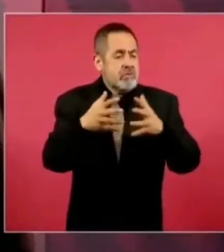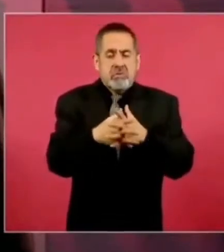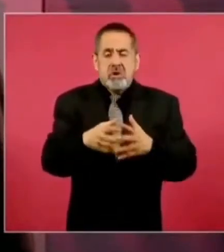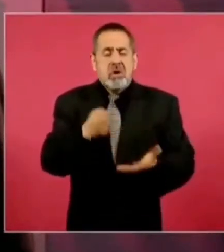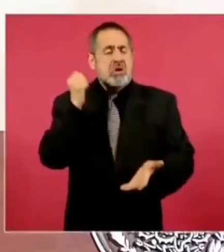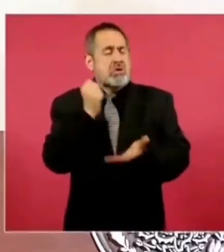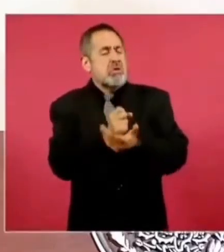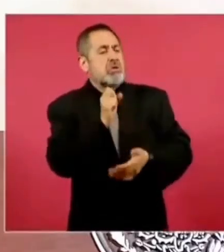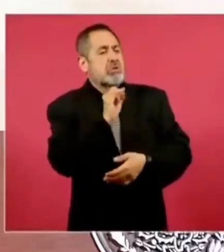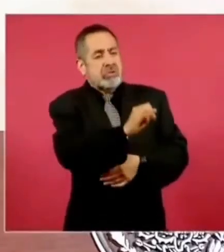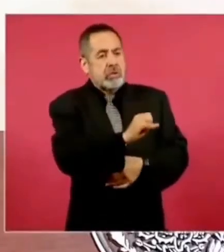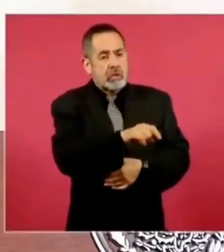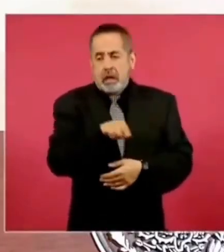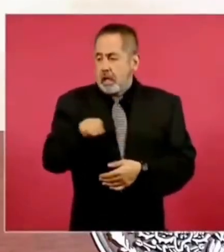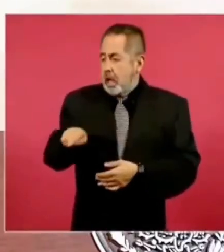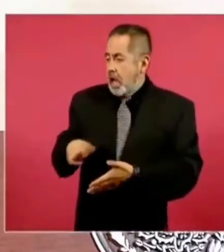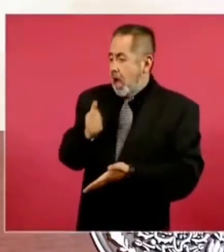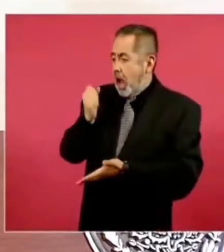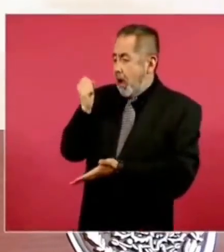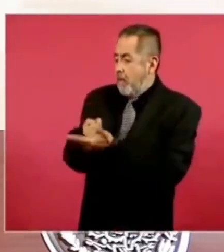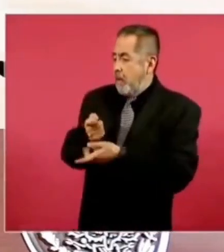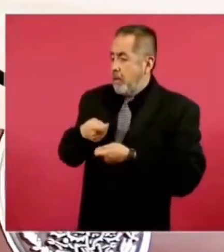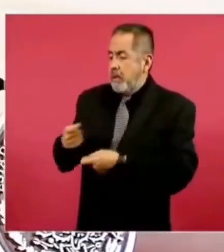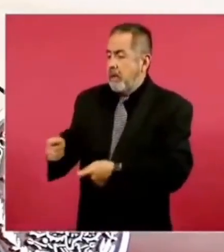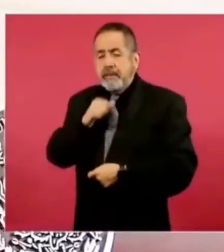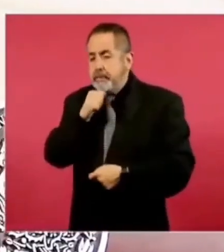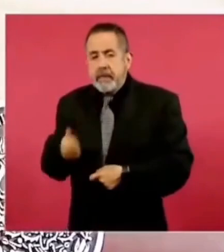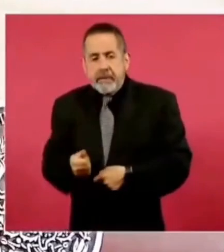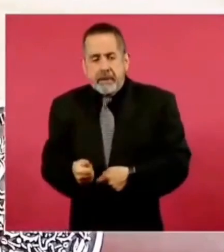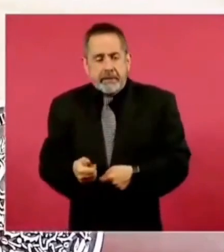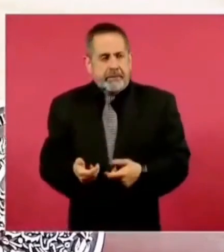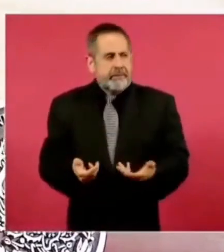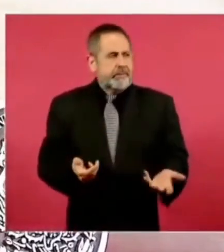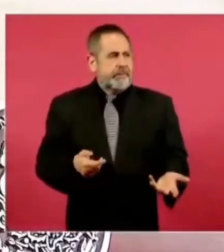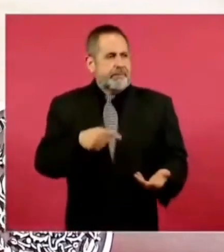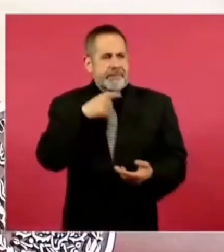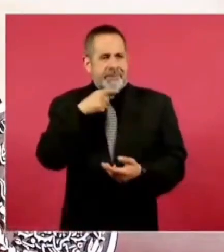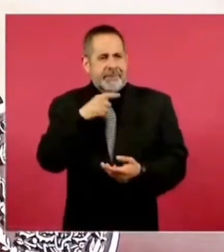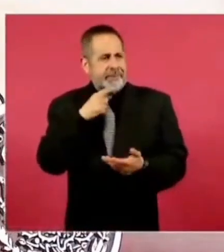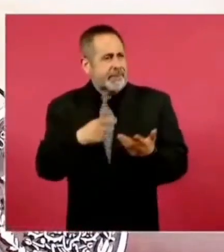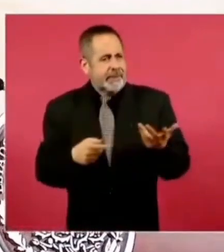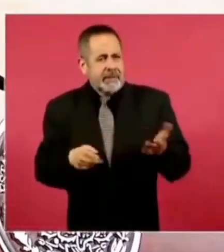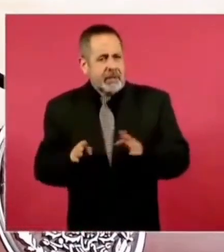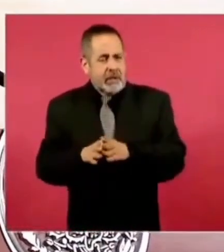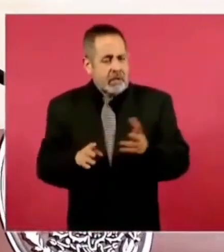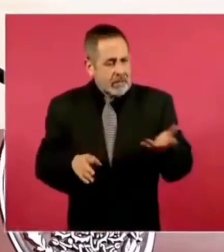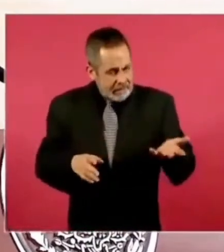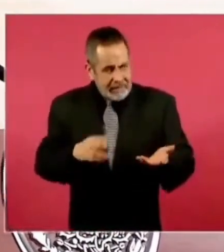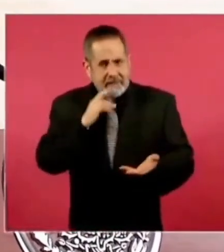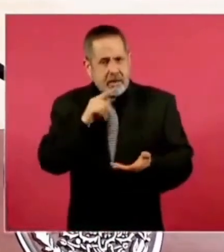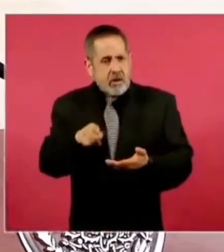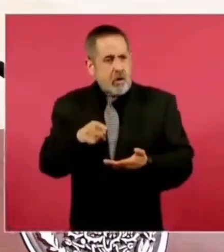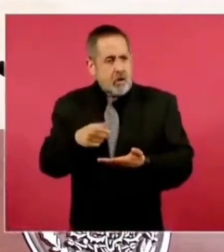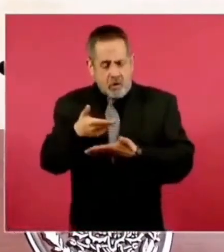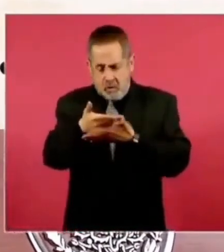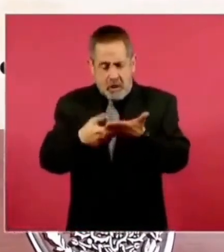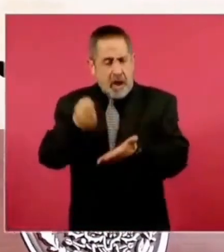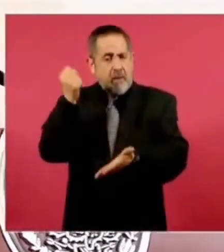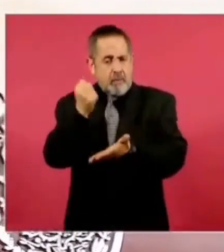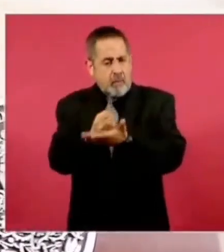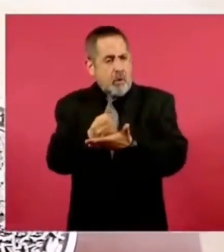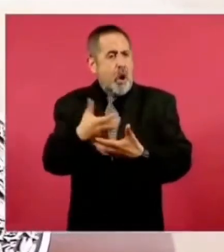Unidos y por qué no aprueban un presupuesto para el desarrollo